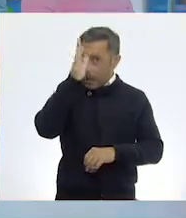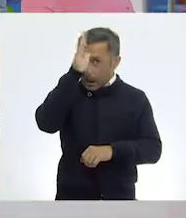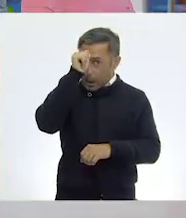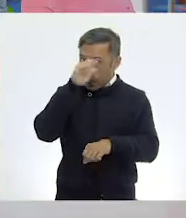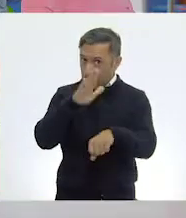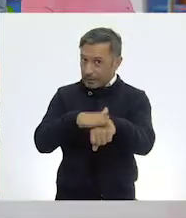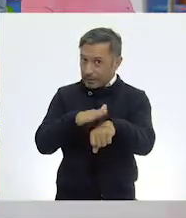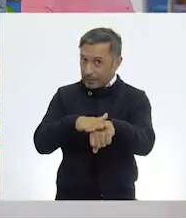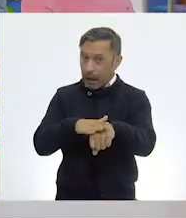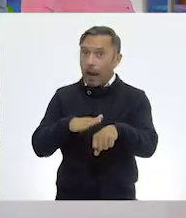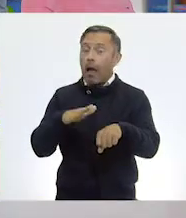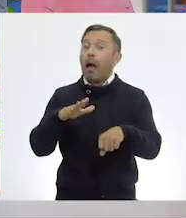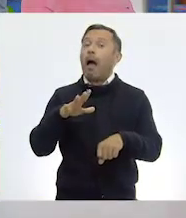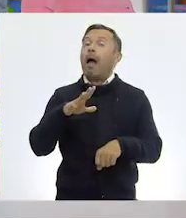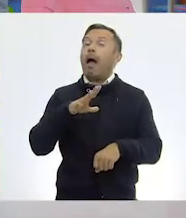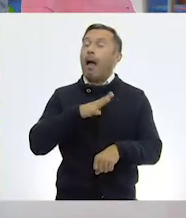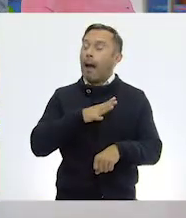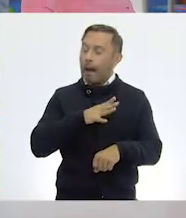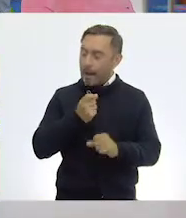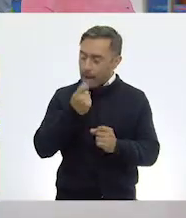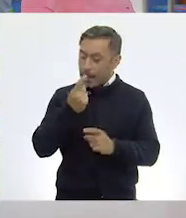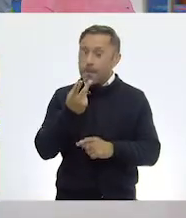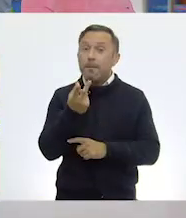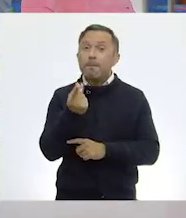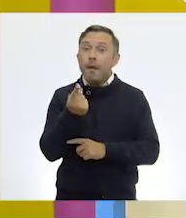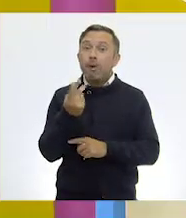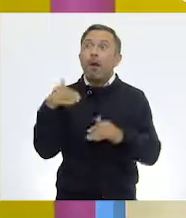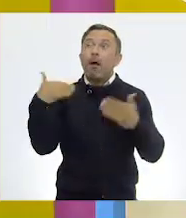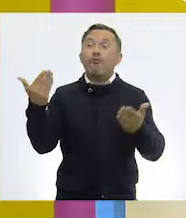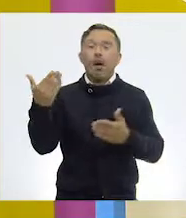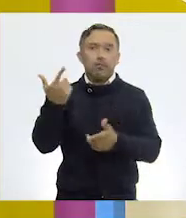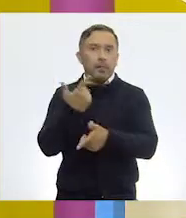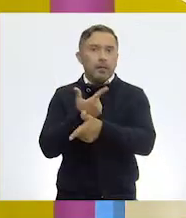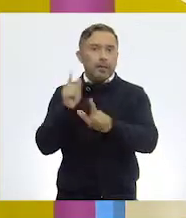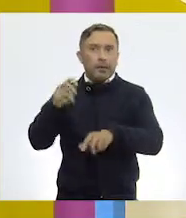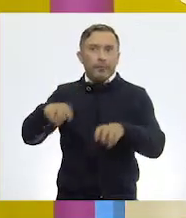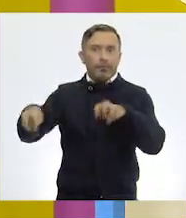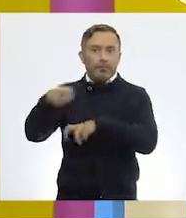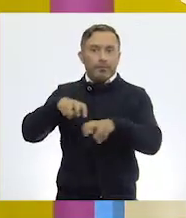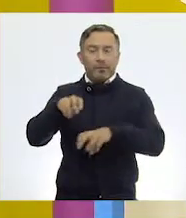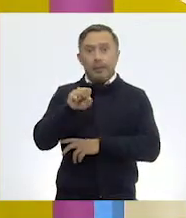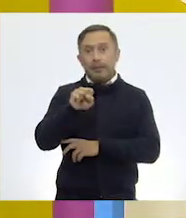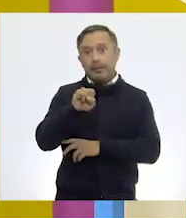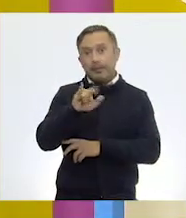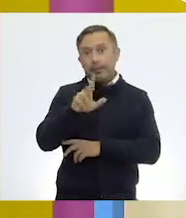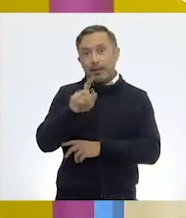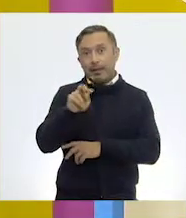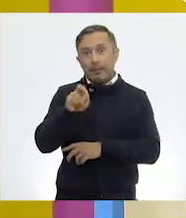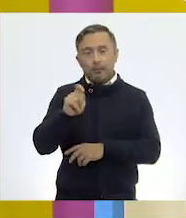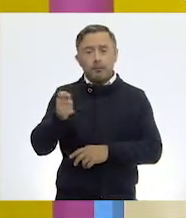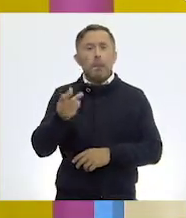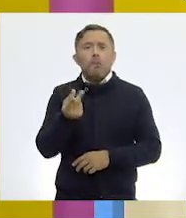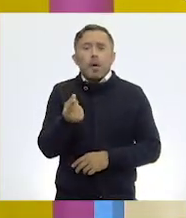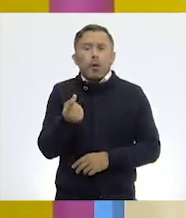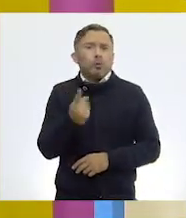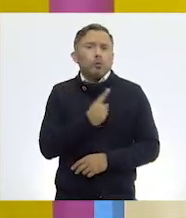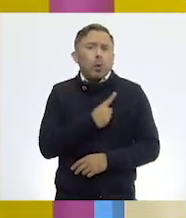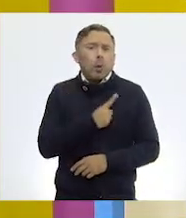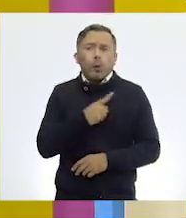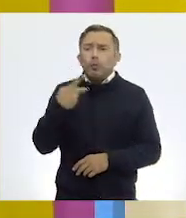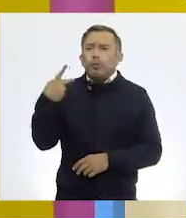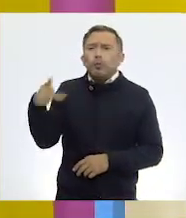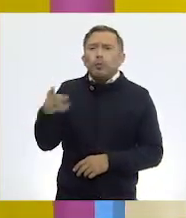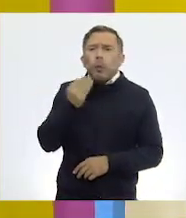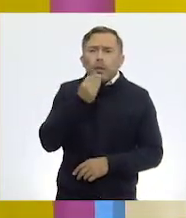silvestres. Esos perros silvestres viven solos, buscan su propio alimento, buscan su propio